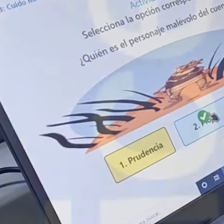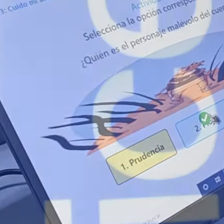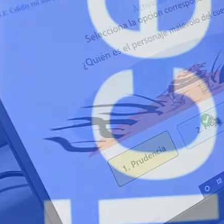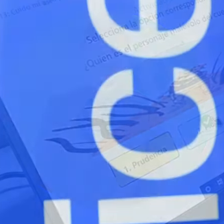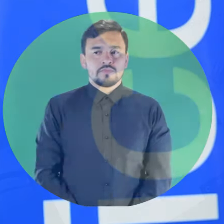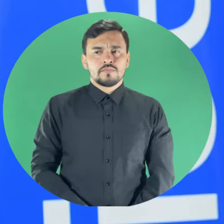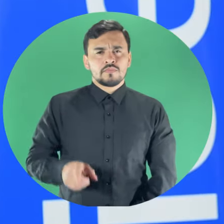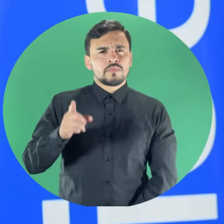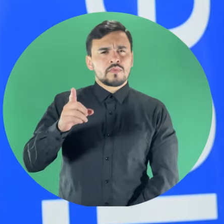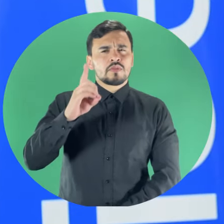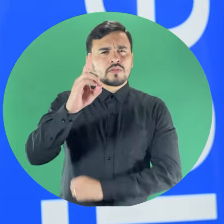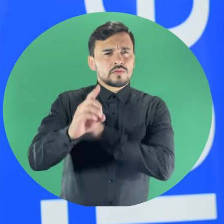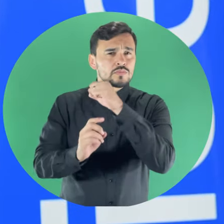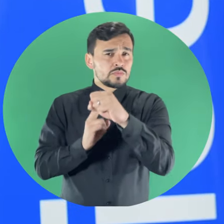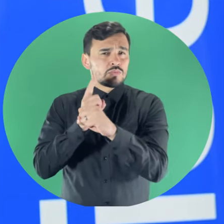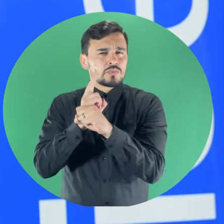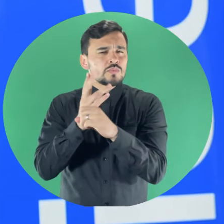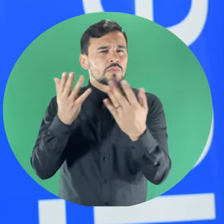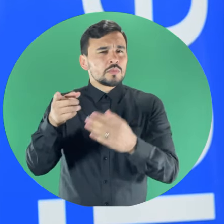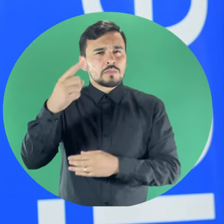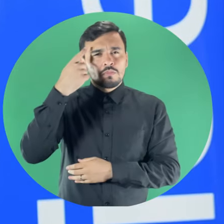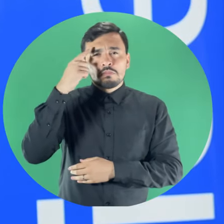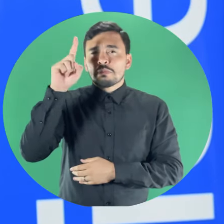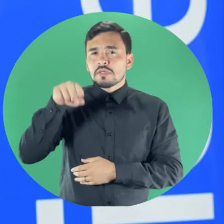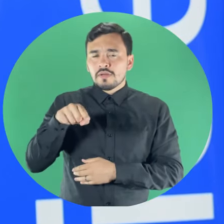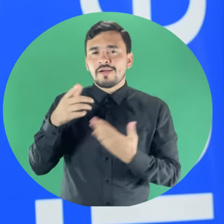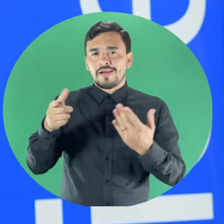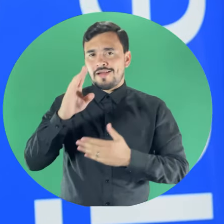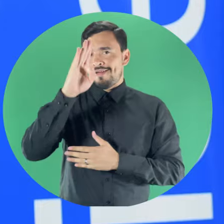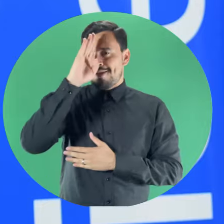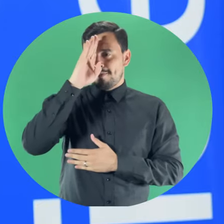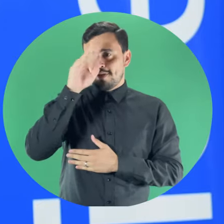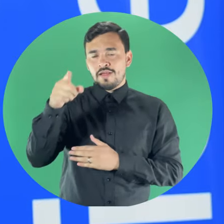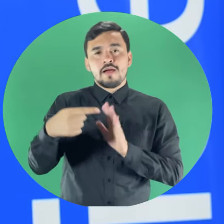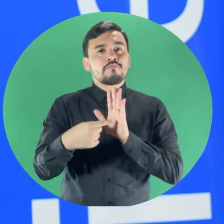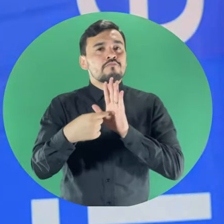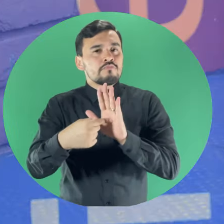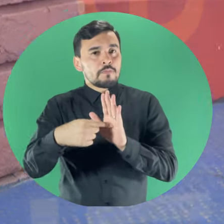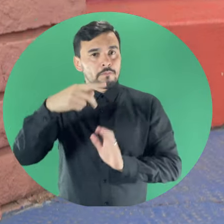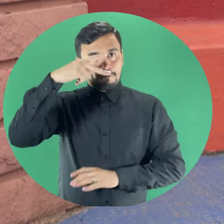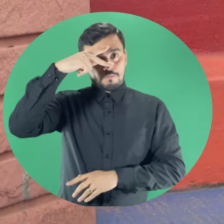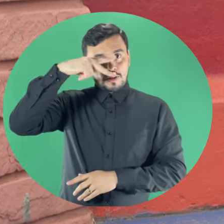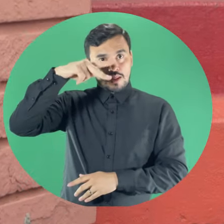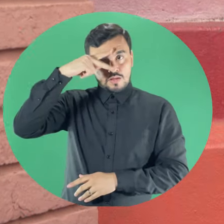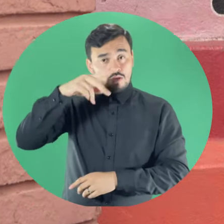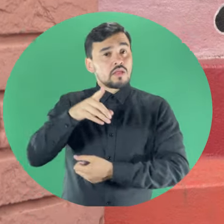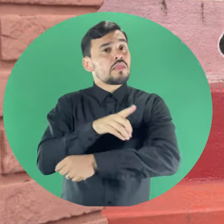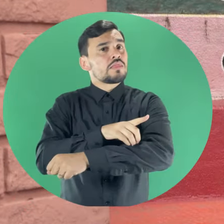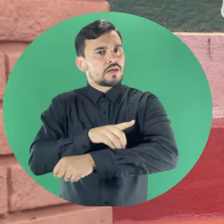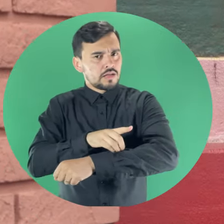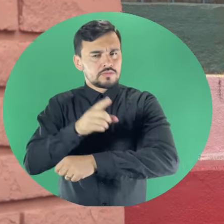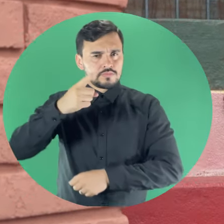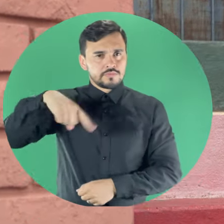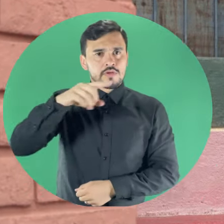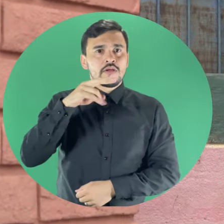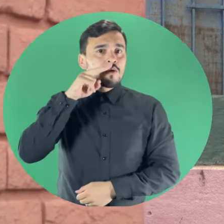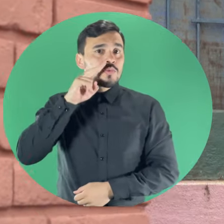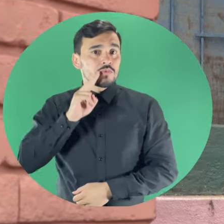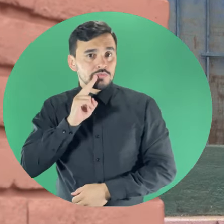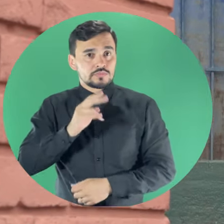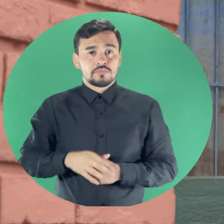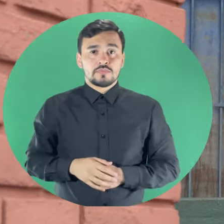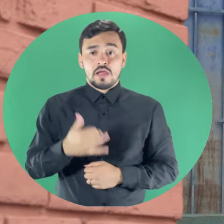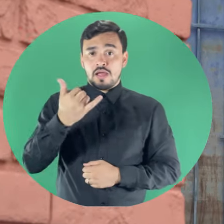El diseño universal para el aprendizaje es la manifestación pedagógica del derecho a la educación.